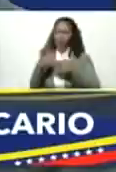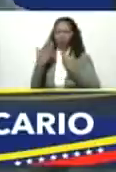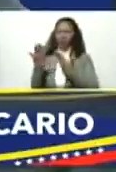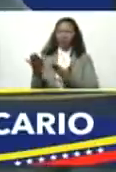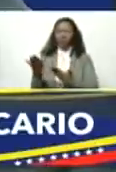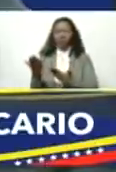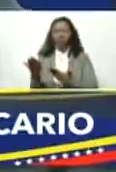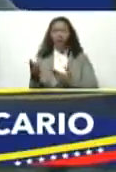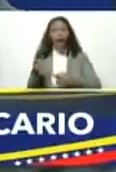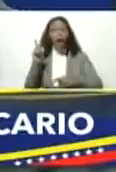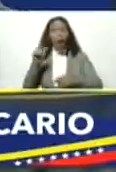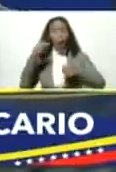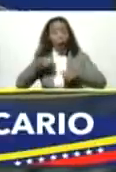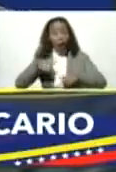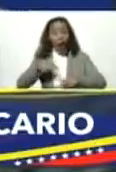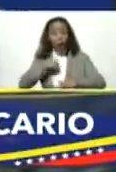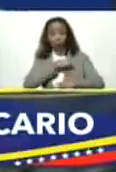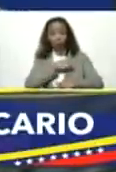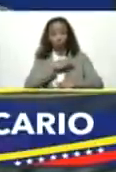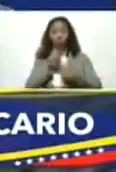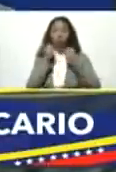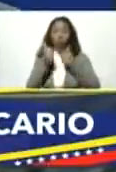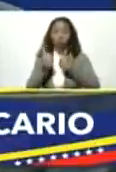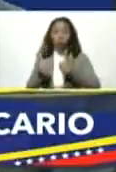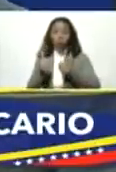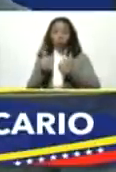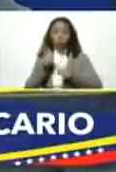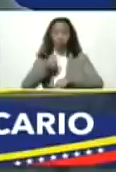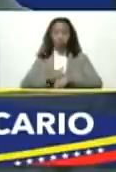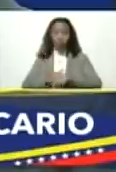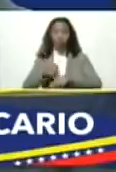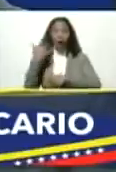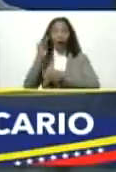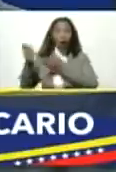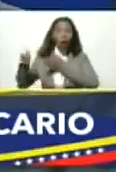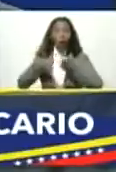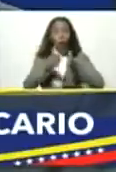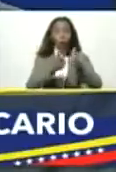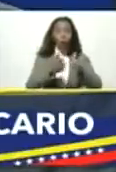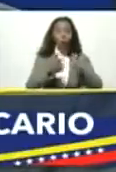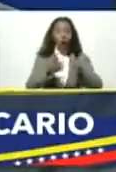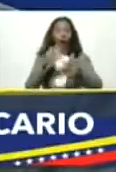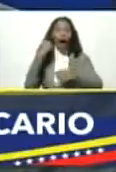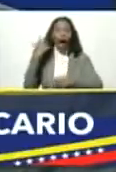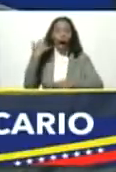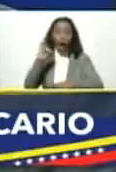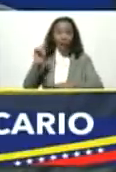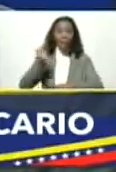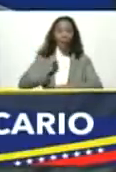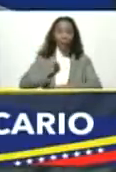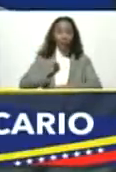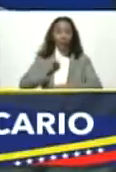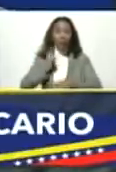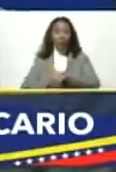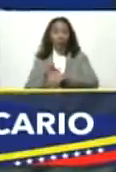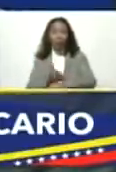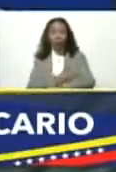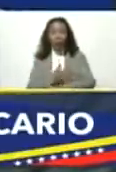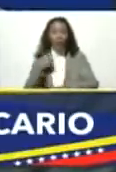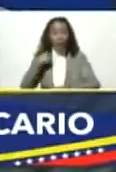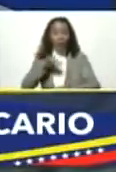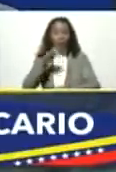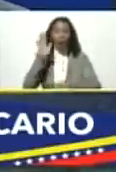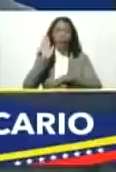estamos en un muy buen momento tenemos el viento a favor y hay que saberlo aprovechar el pasado hay que dejarlo atrás y